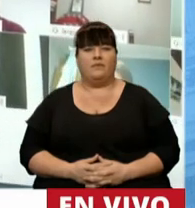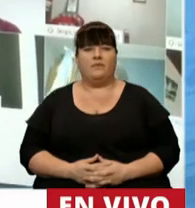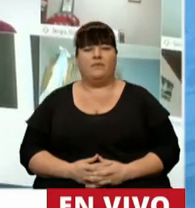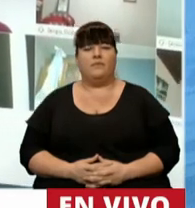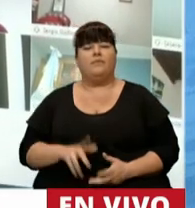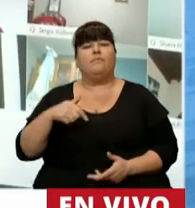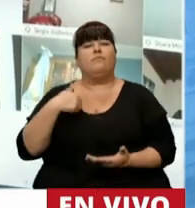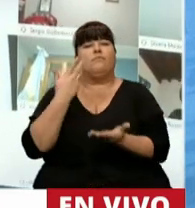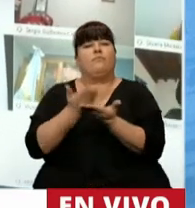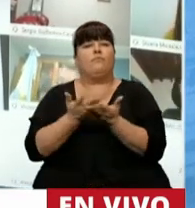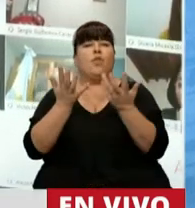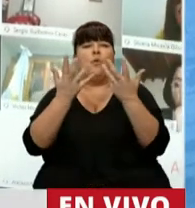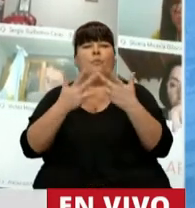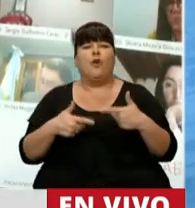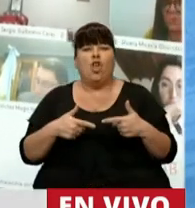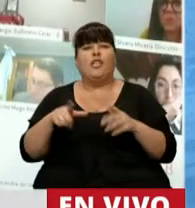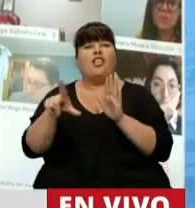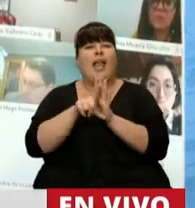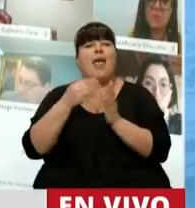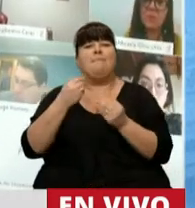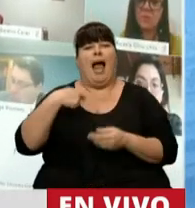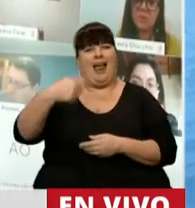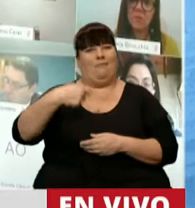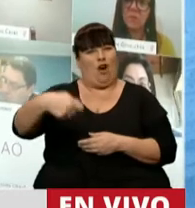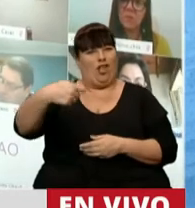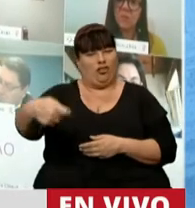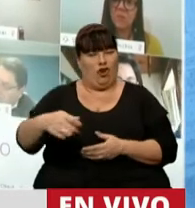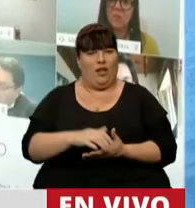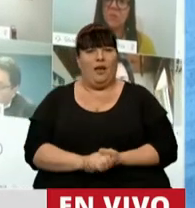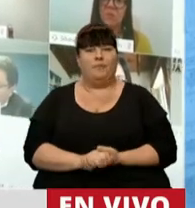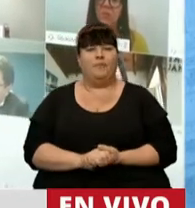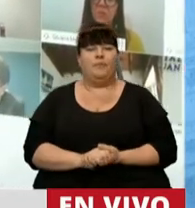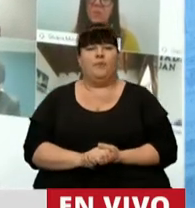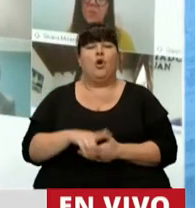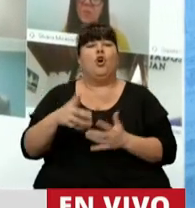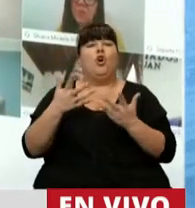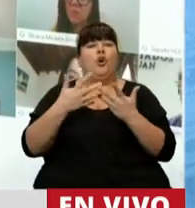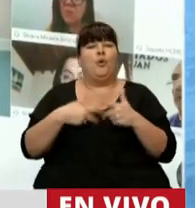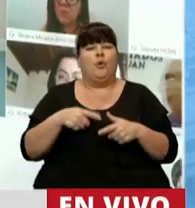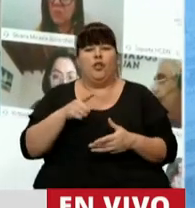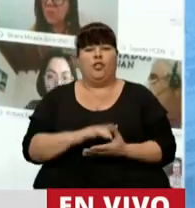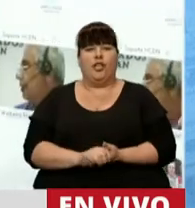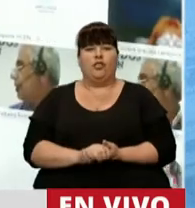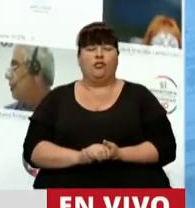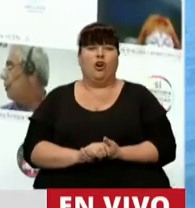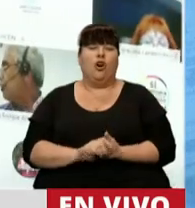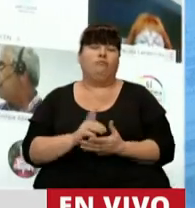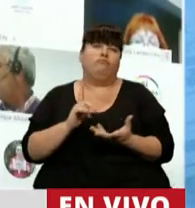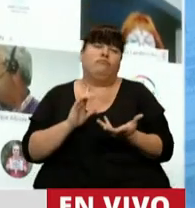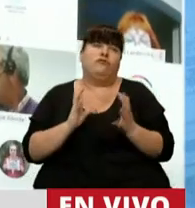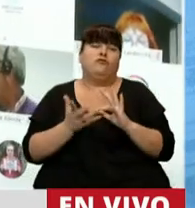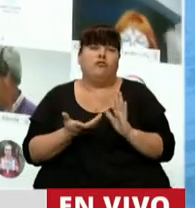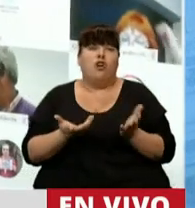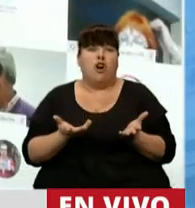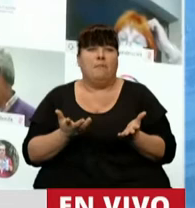Presentamos un proyecto de ley de moratoria, proyecto que en alguna medida